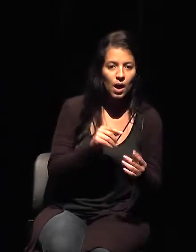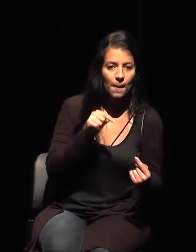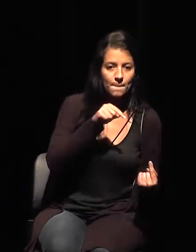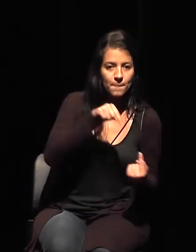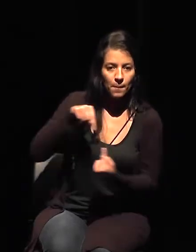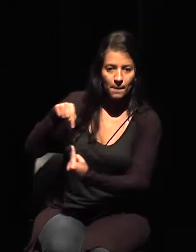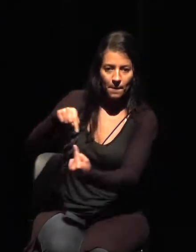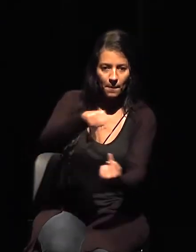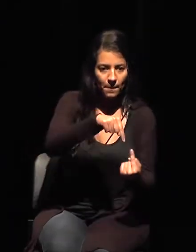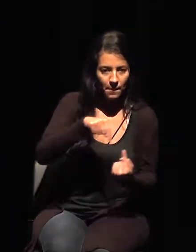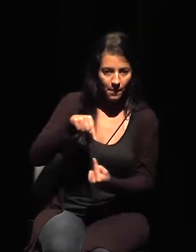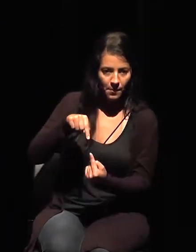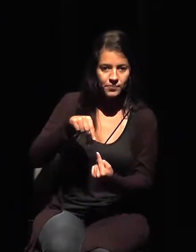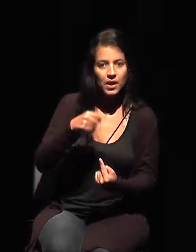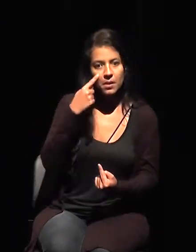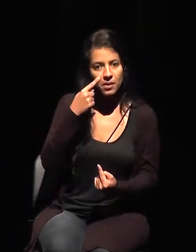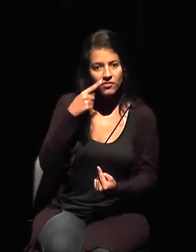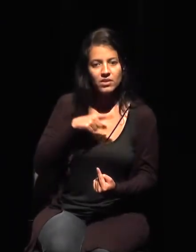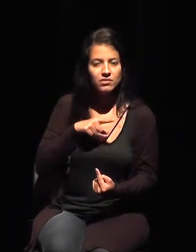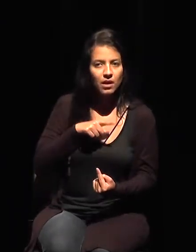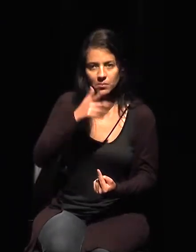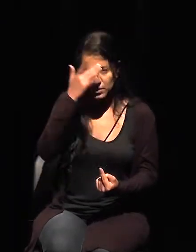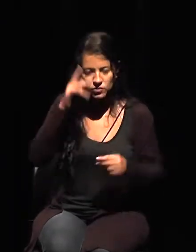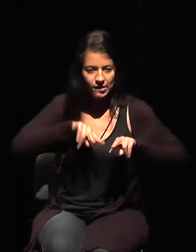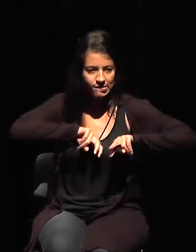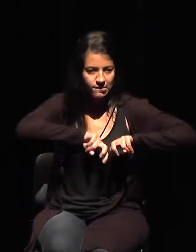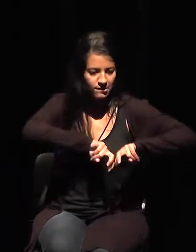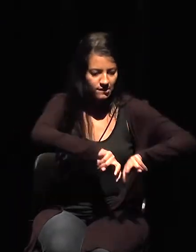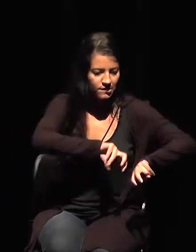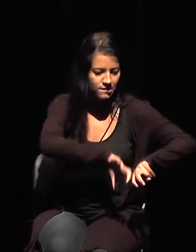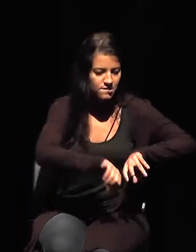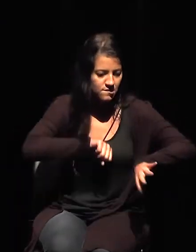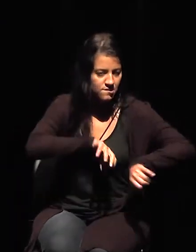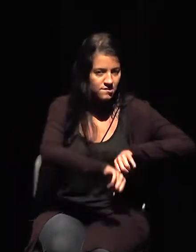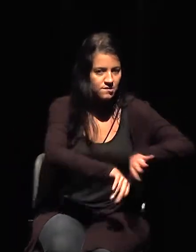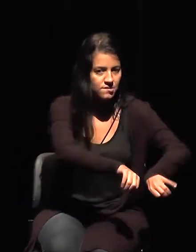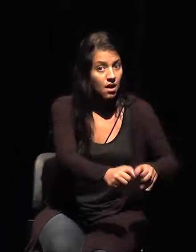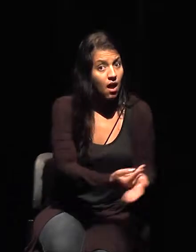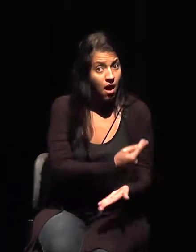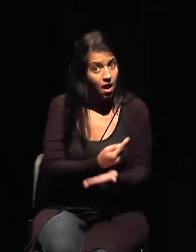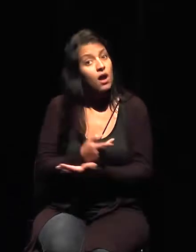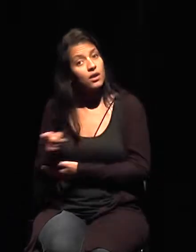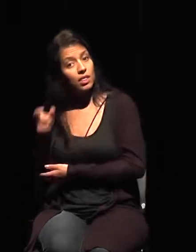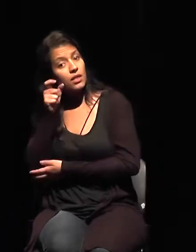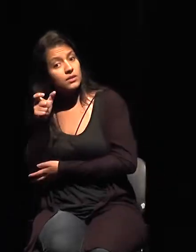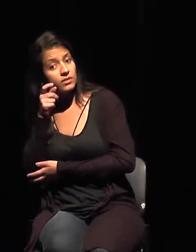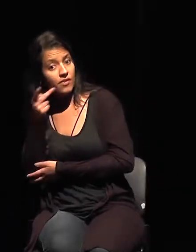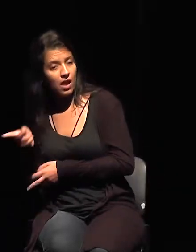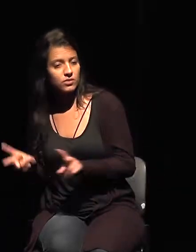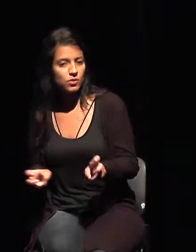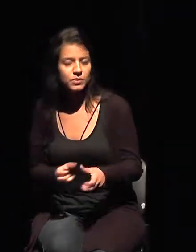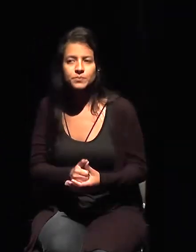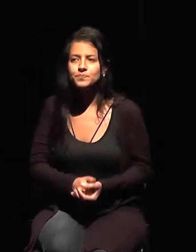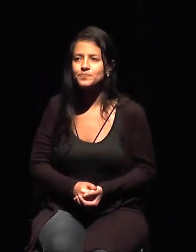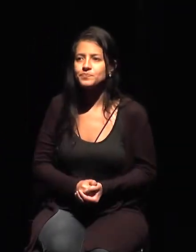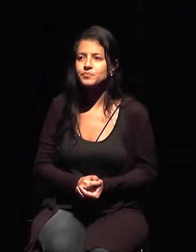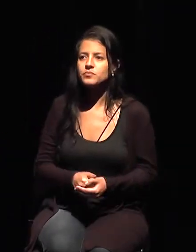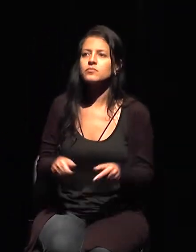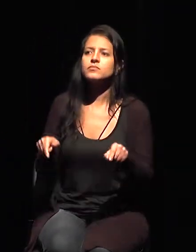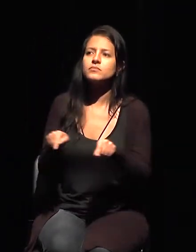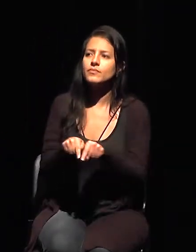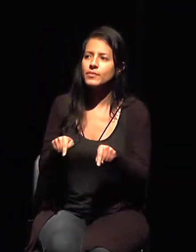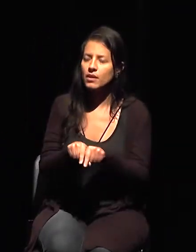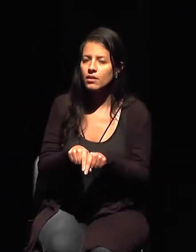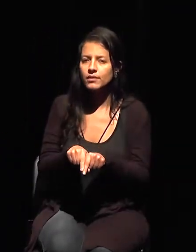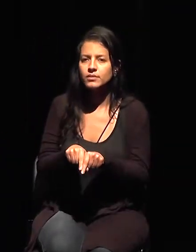habiendo retirada de material ilegal, por ejemplo, entonces ese sistema, es interesante también, usted lo comentó muy bien